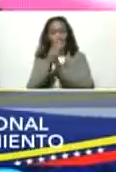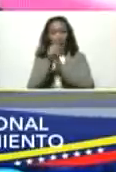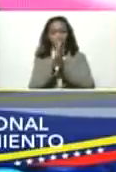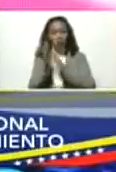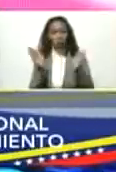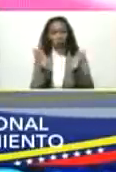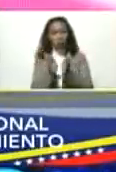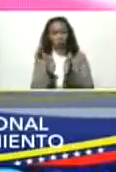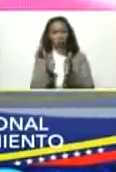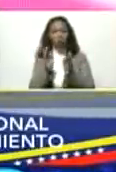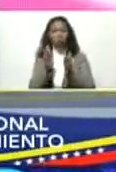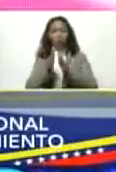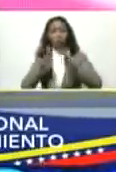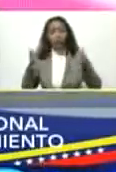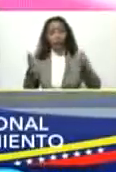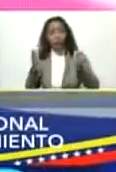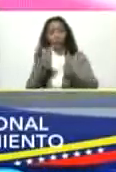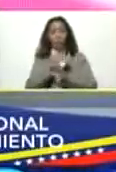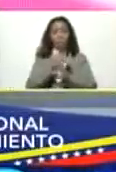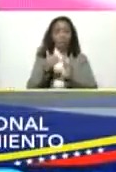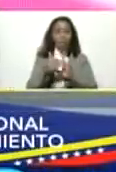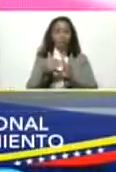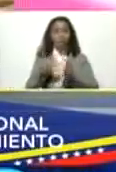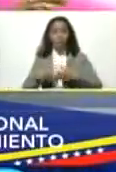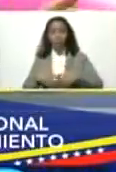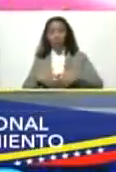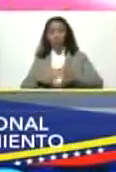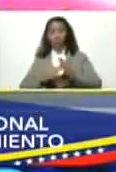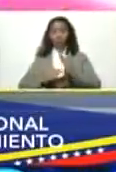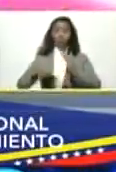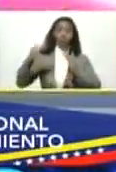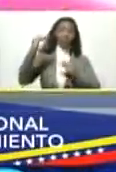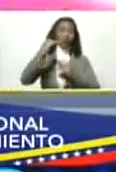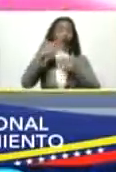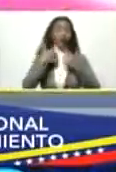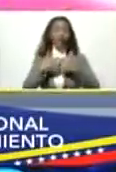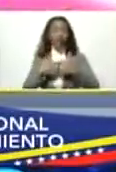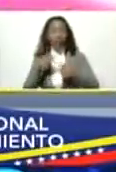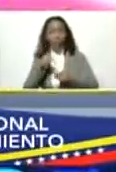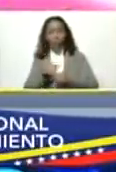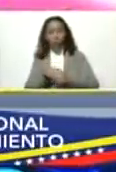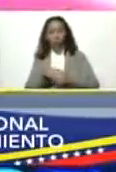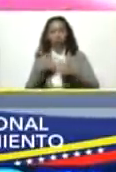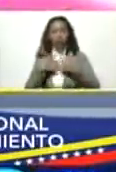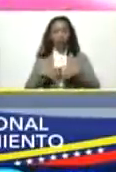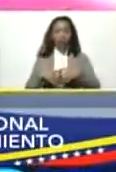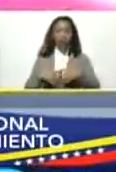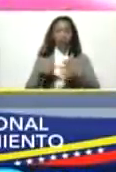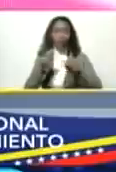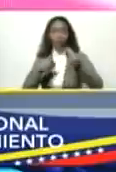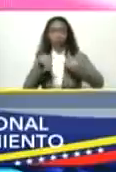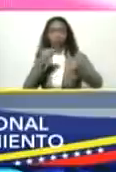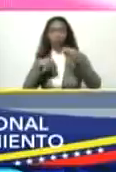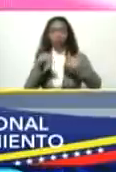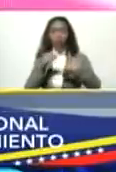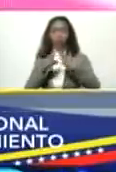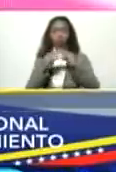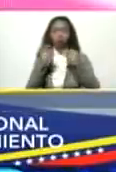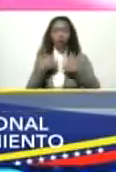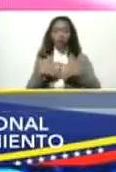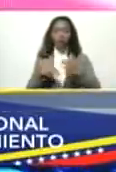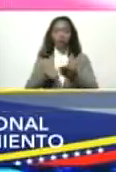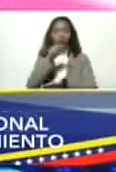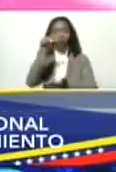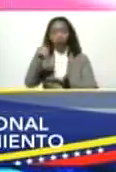pequeño en un emprendimiento grande en una empresa de gran calado en la industria petrolera en la industria petroquímica en toda la industria nacional